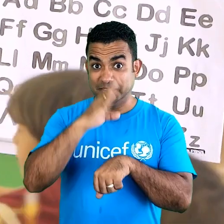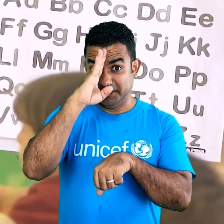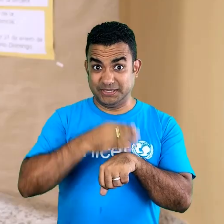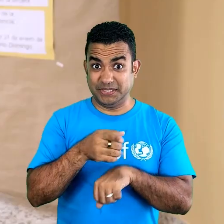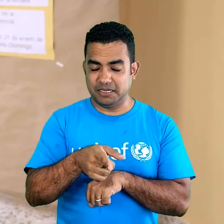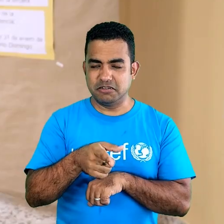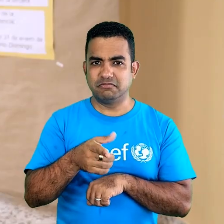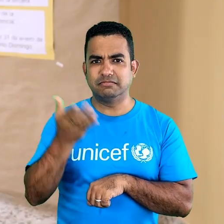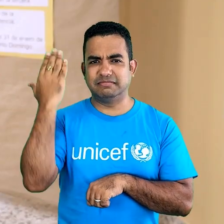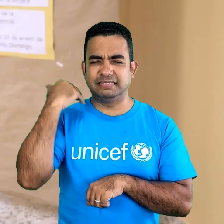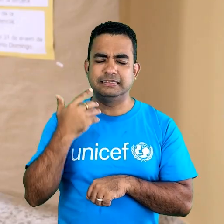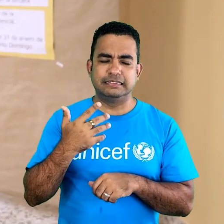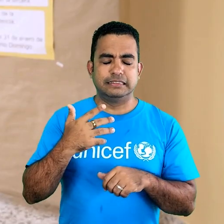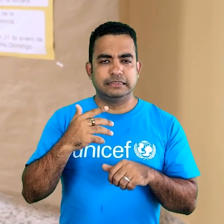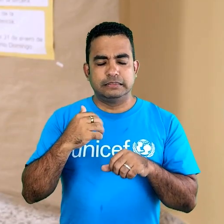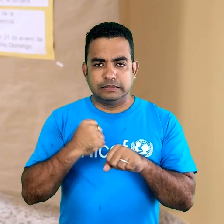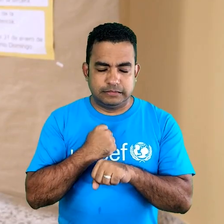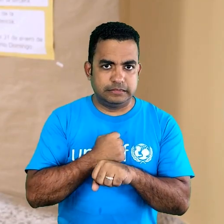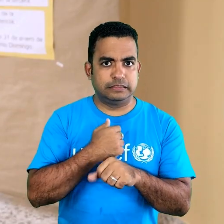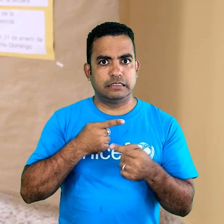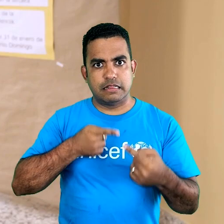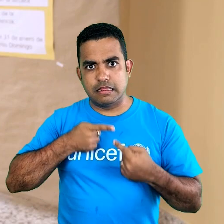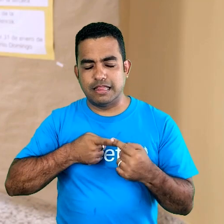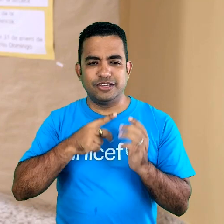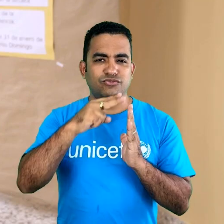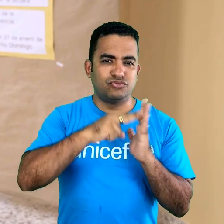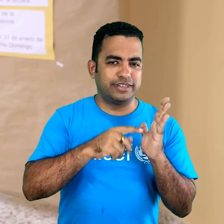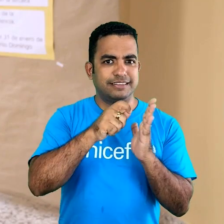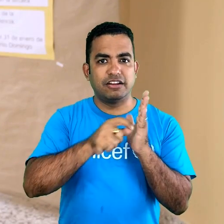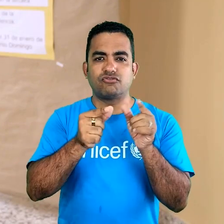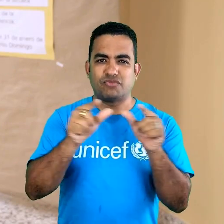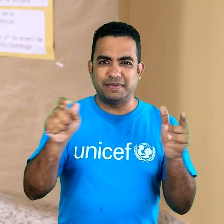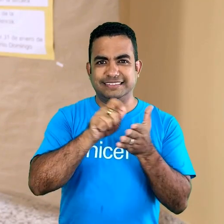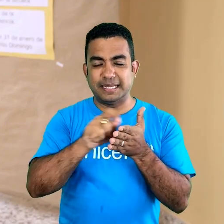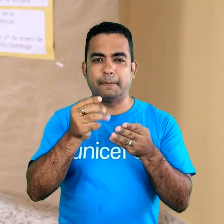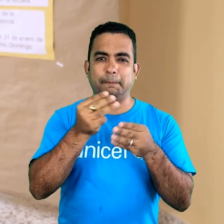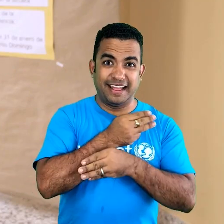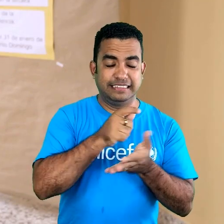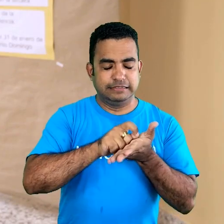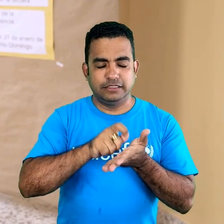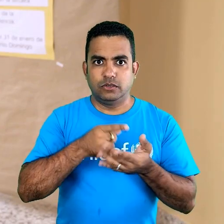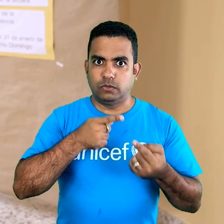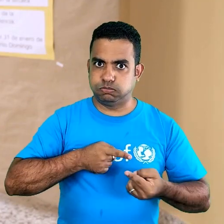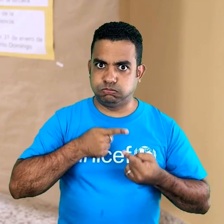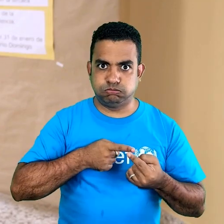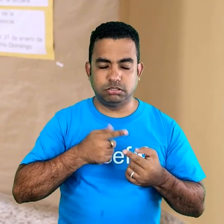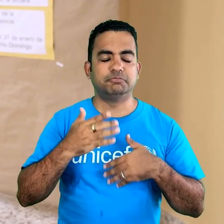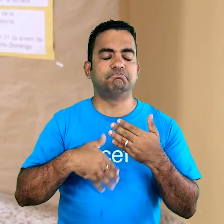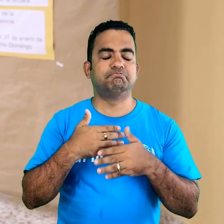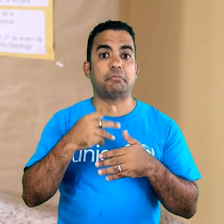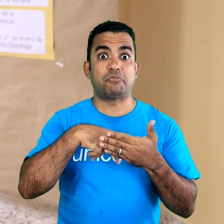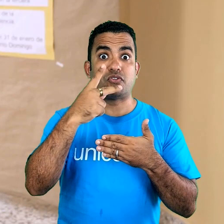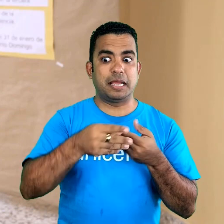niño estaba un poquito débil en la lectura, en la gramática, en escribir, matemáticas